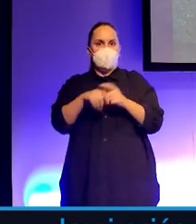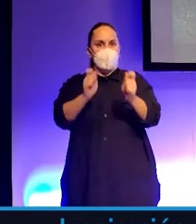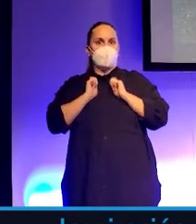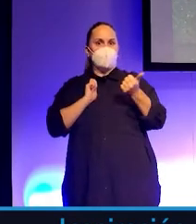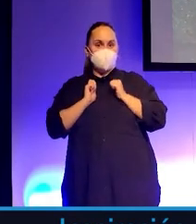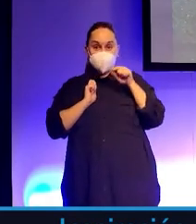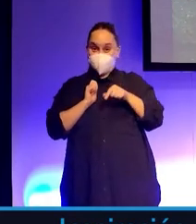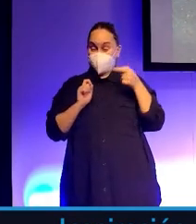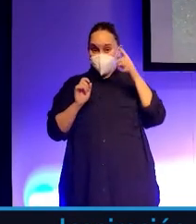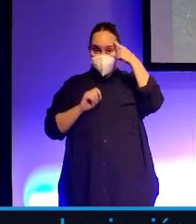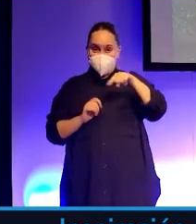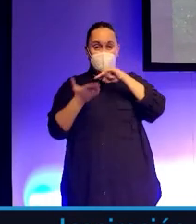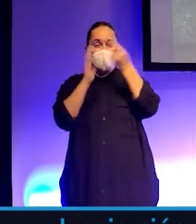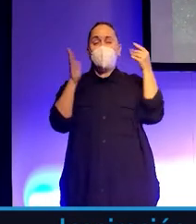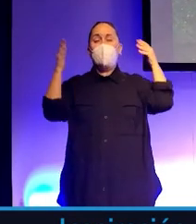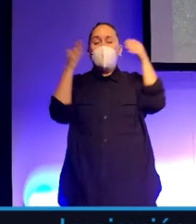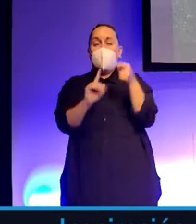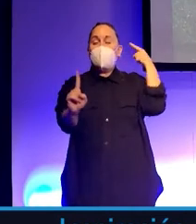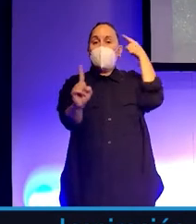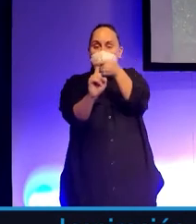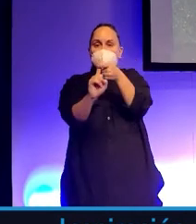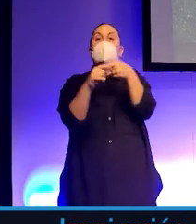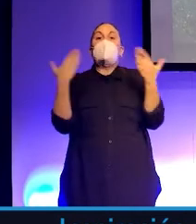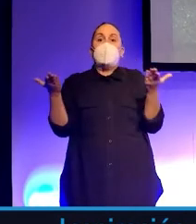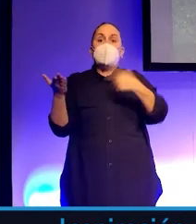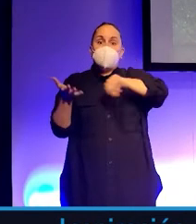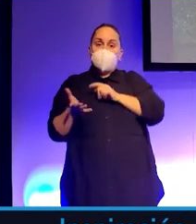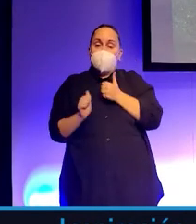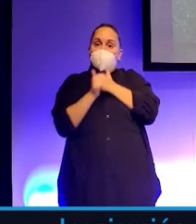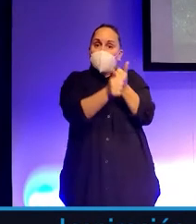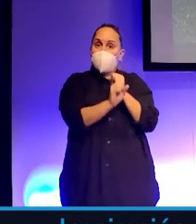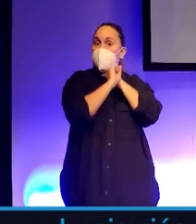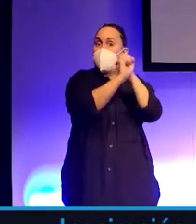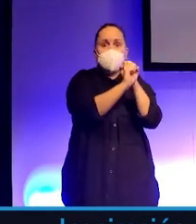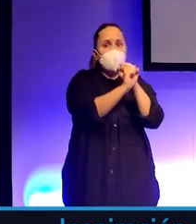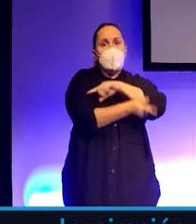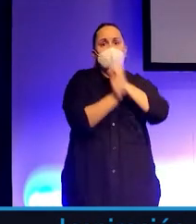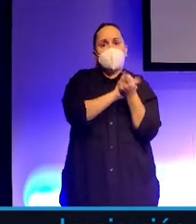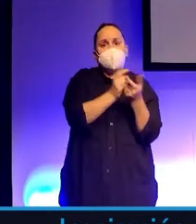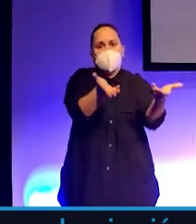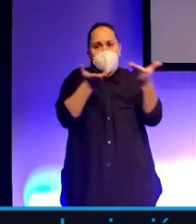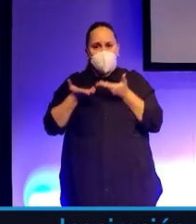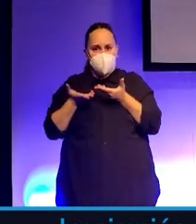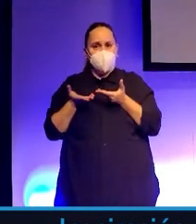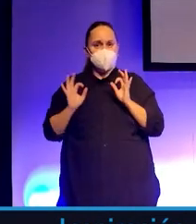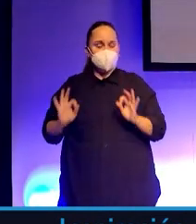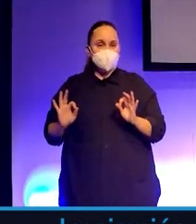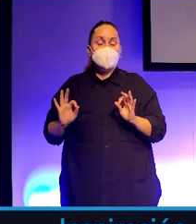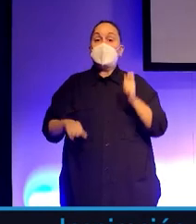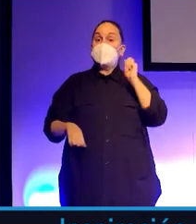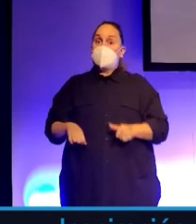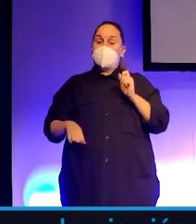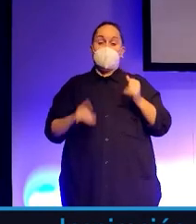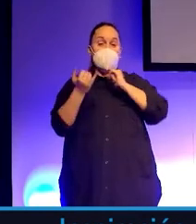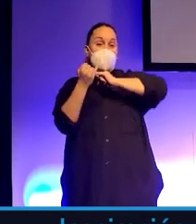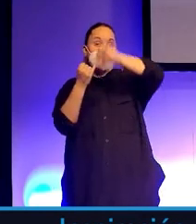que es de lo que se trata. Al final la tecnología no nace para que nosotros estemos a su servicio, sino todo lo contrario. Cada vez que viene una